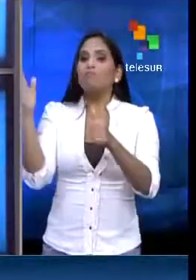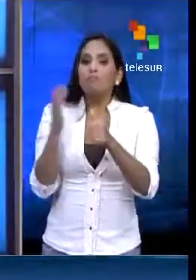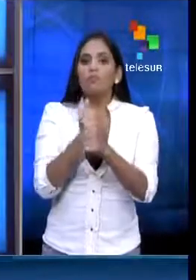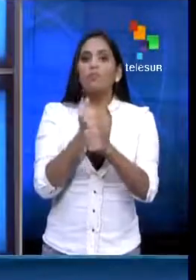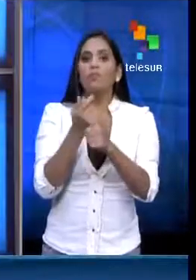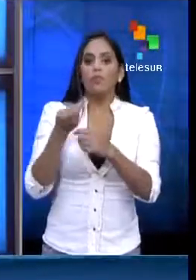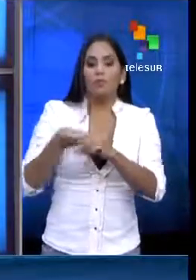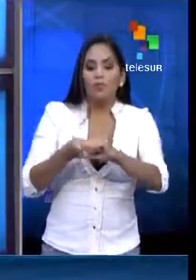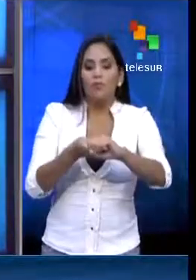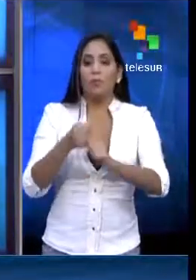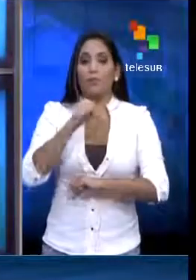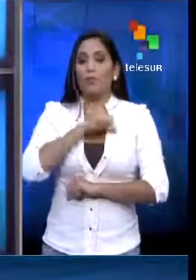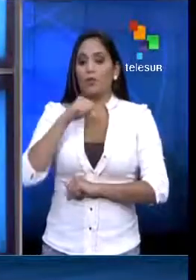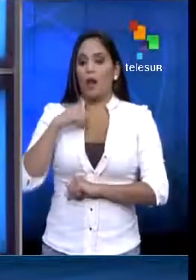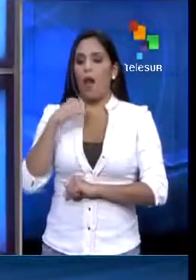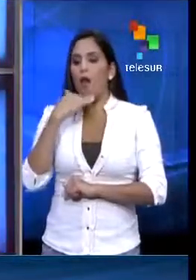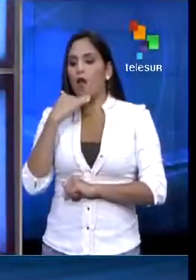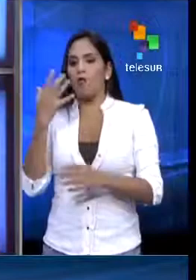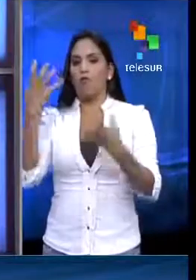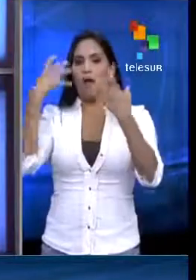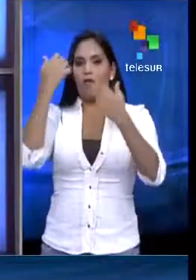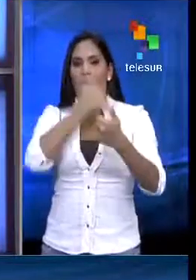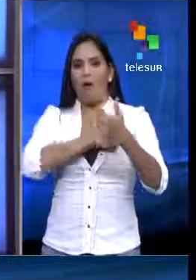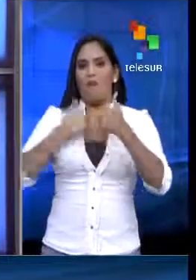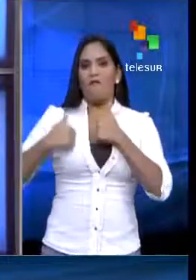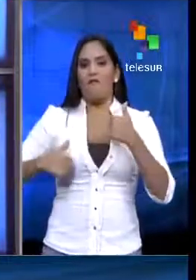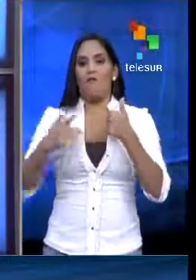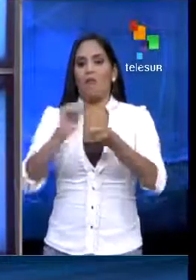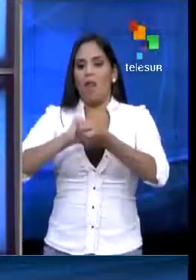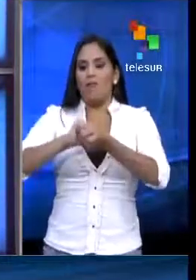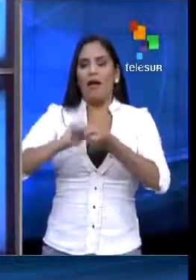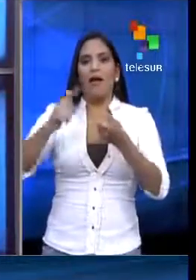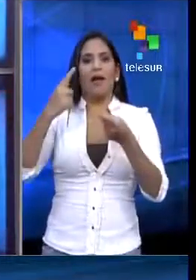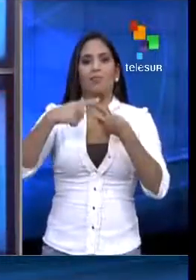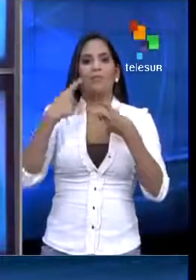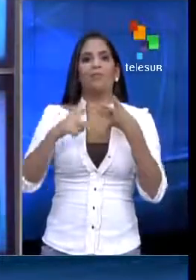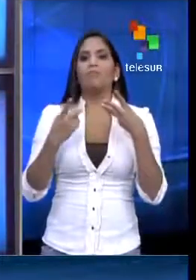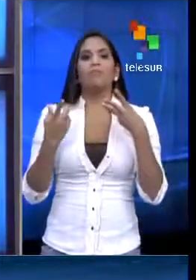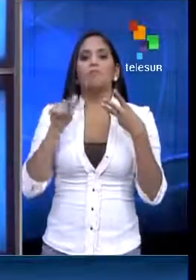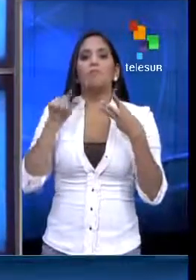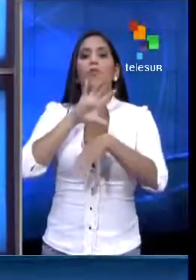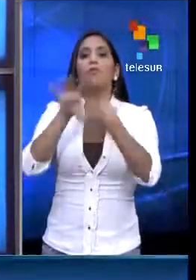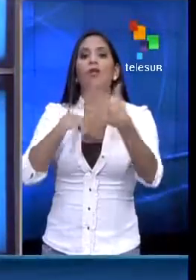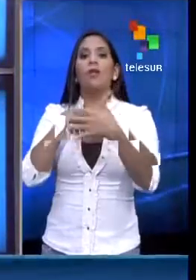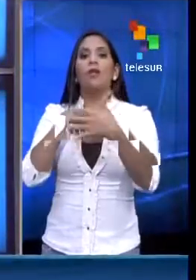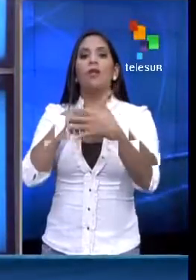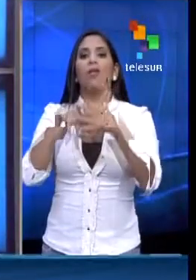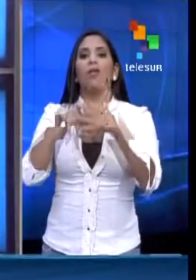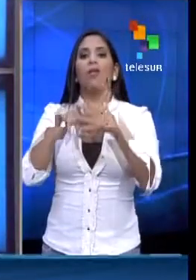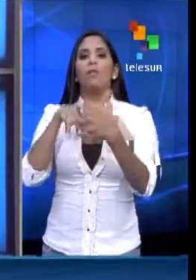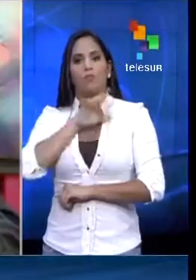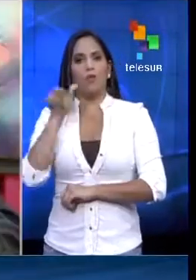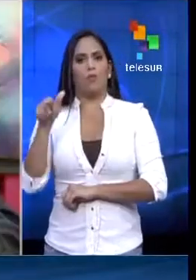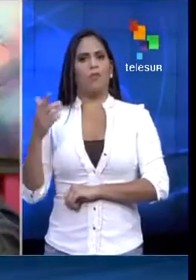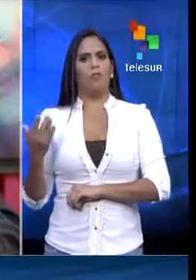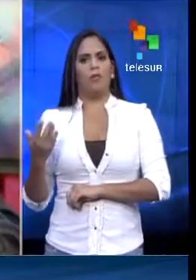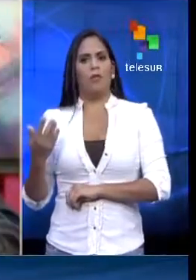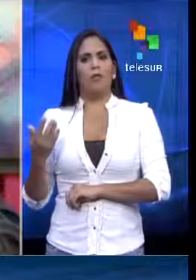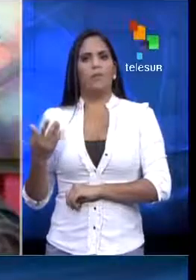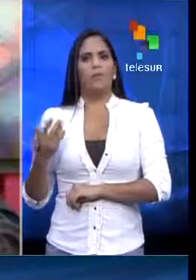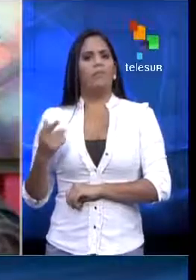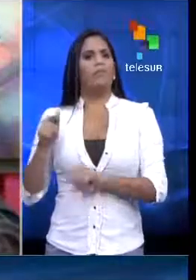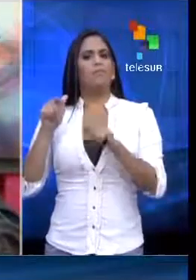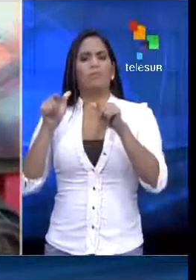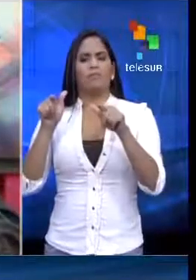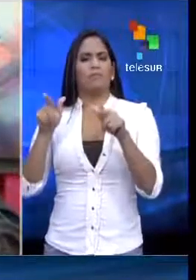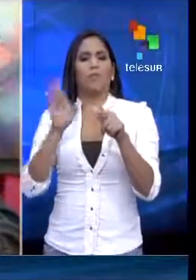de limpieza personal y otros artículos de primera necesidad se debe a una campaña de desestabilización. Era producto de una campaña que